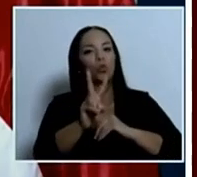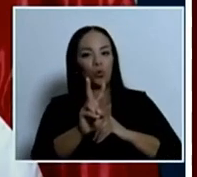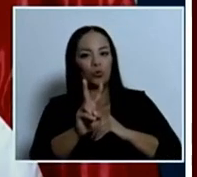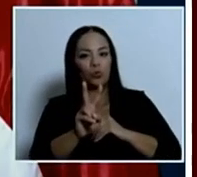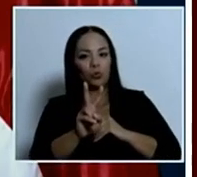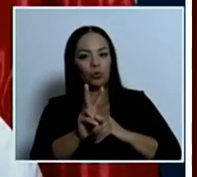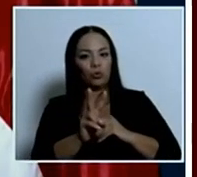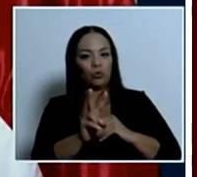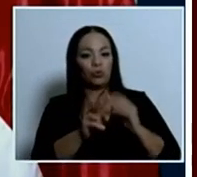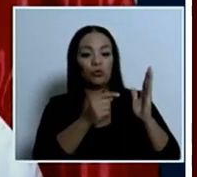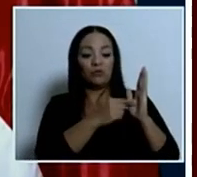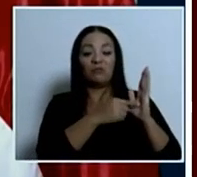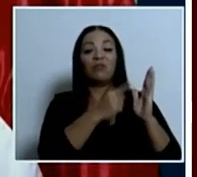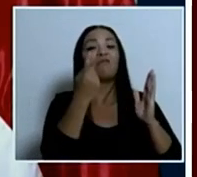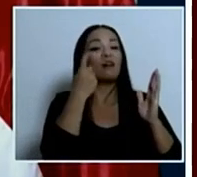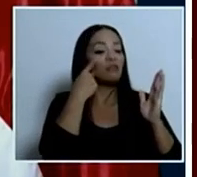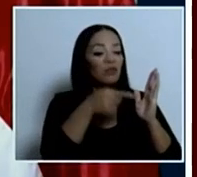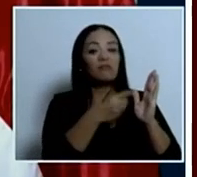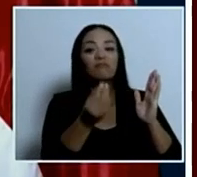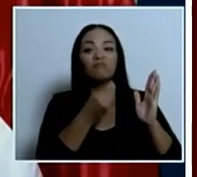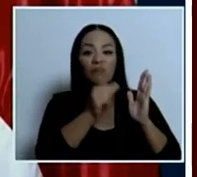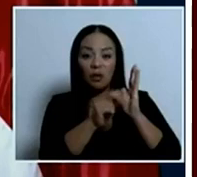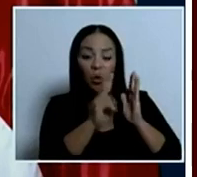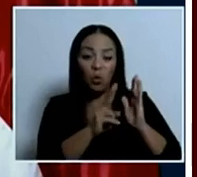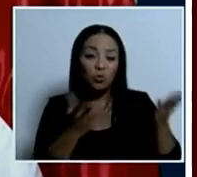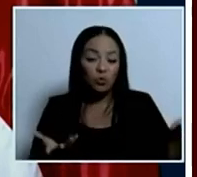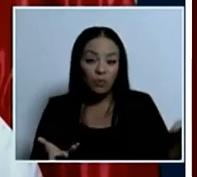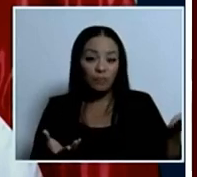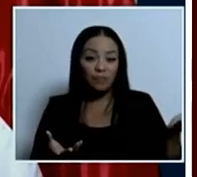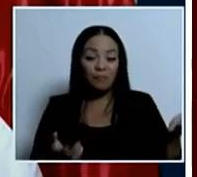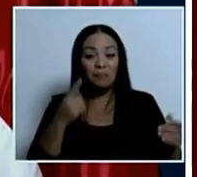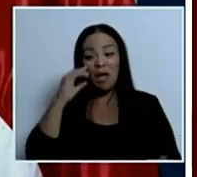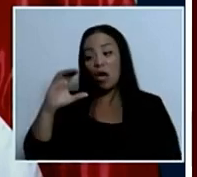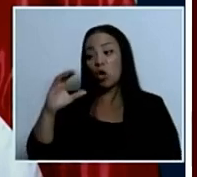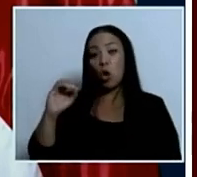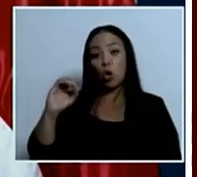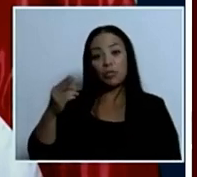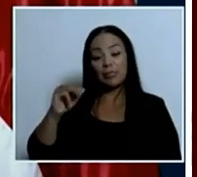la incertidumbre sobre el artículo 2 hace que Cochinilla se pueda caer